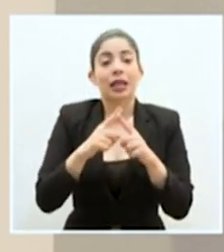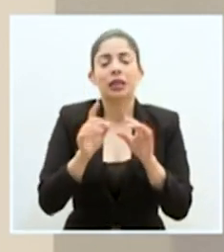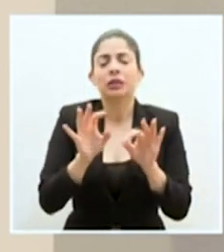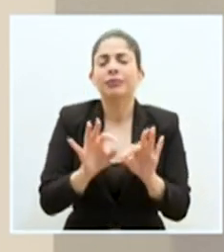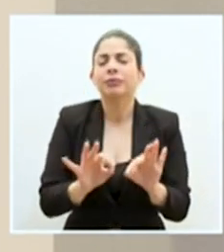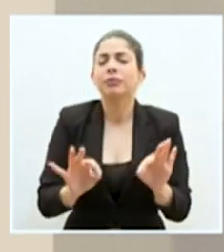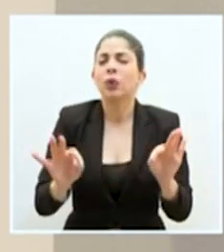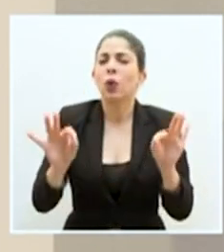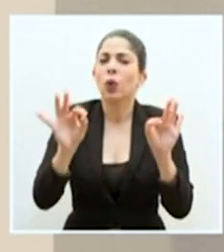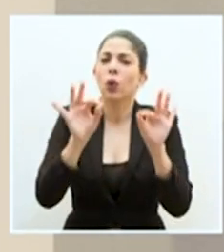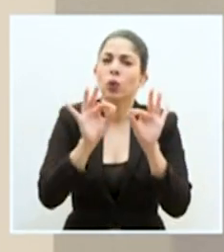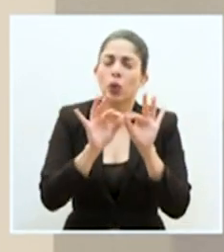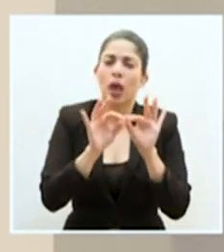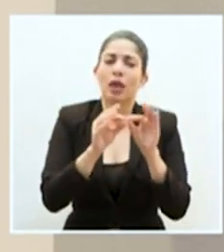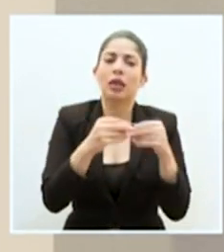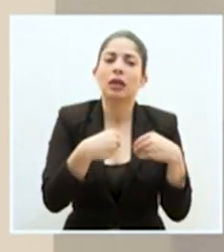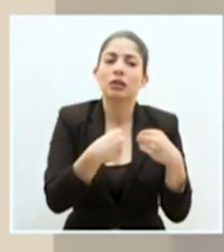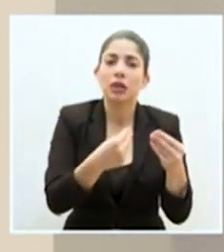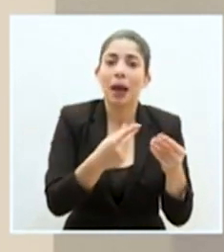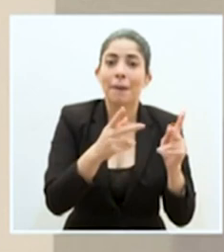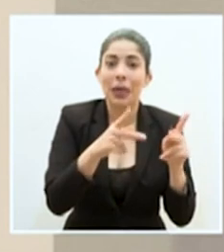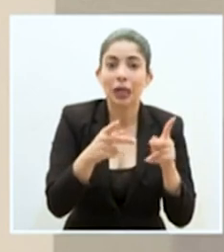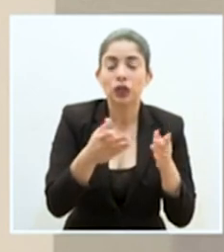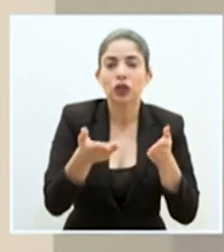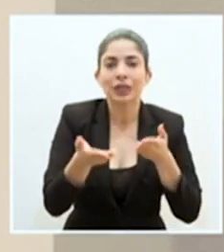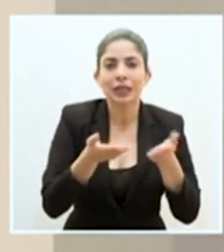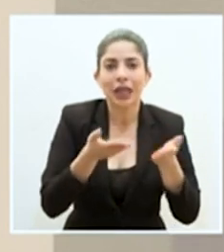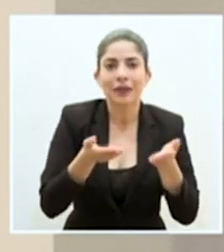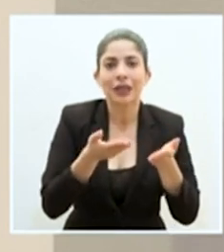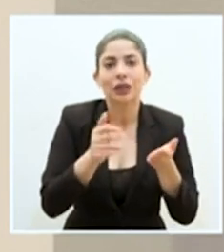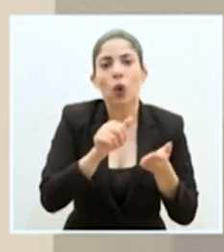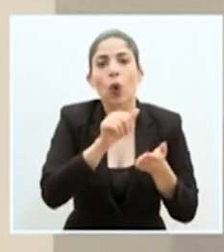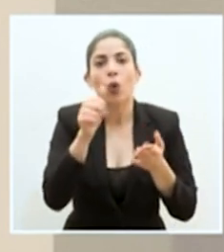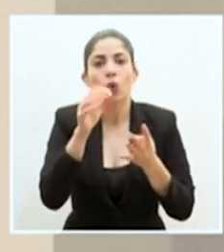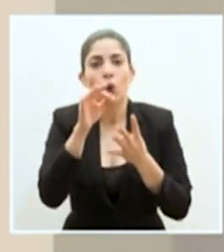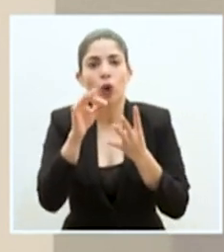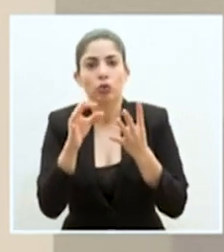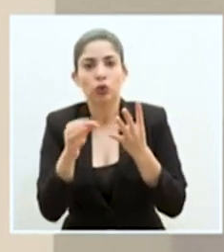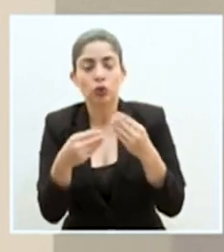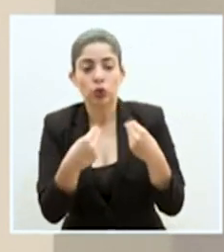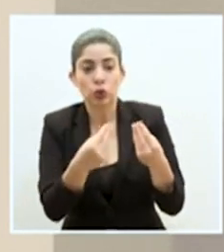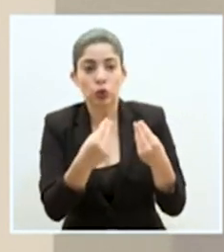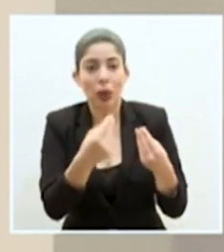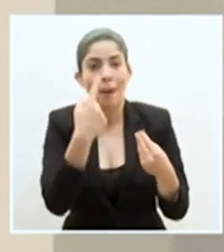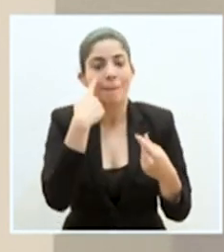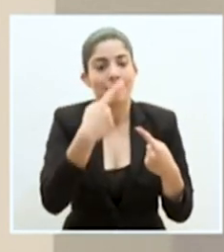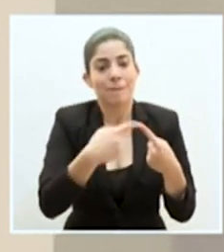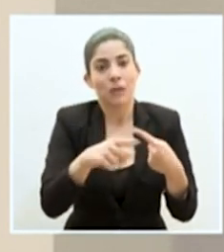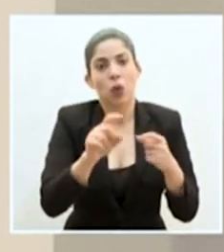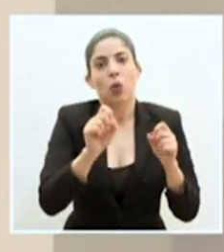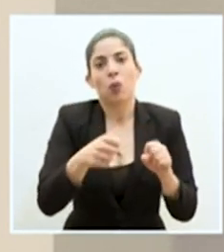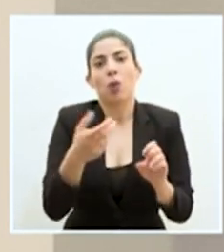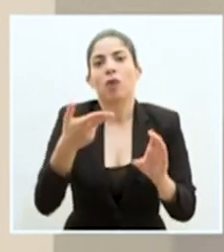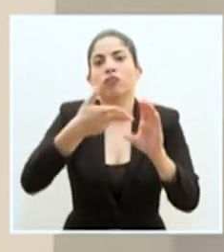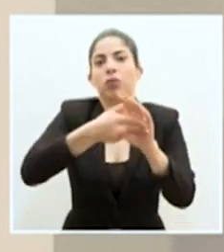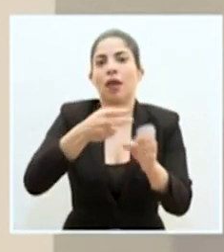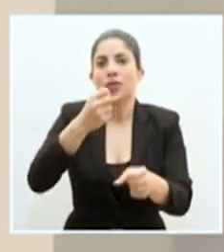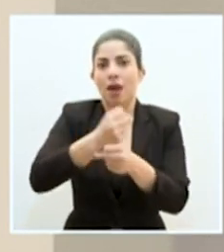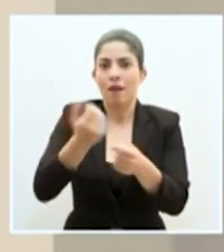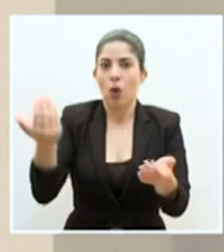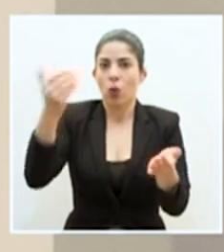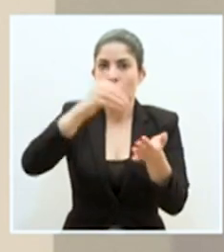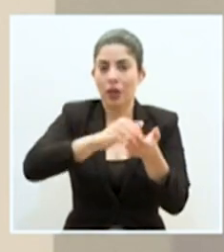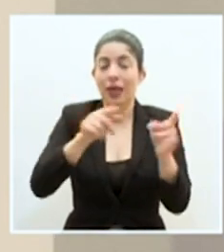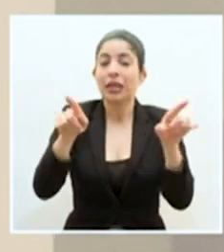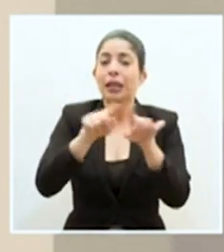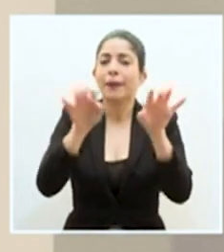fundamental poder poner a servicio de estas personas alternativas que les permitan prontamente tener una reinserción laboral. También